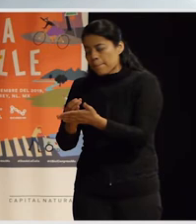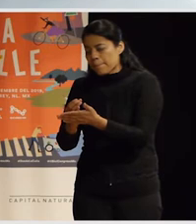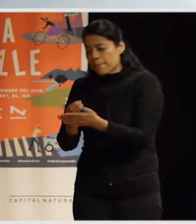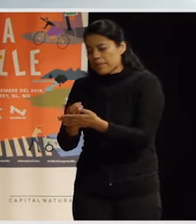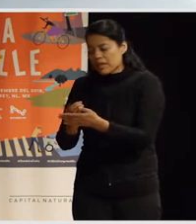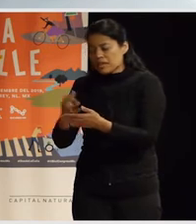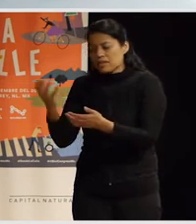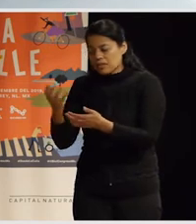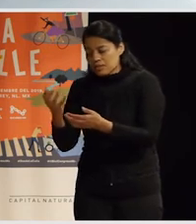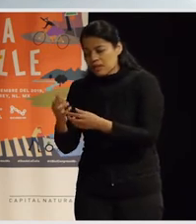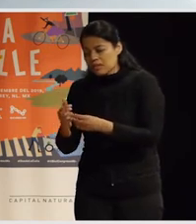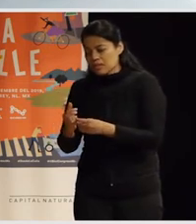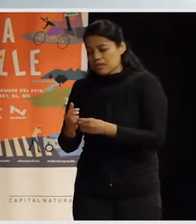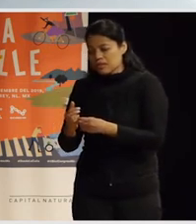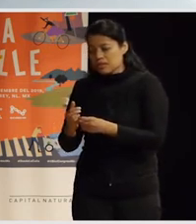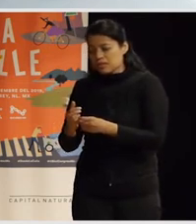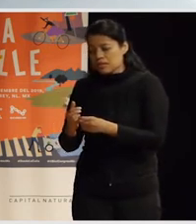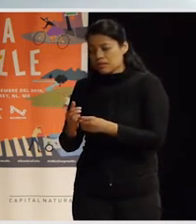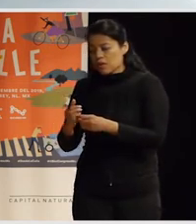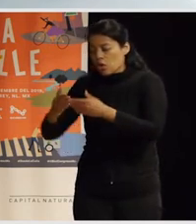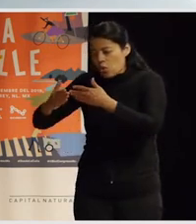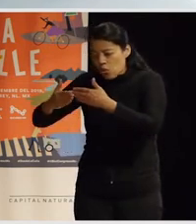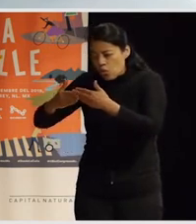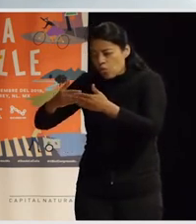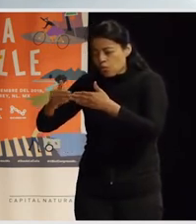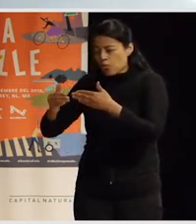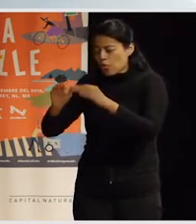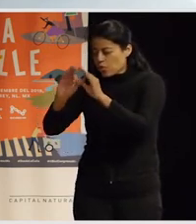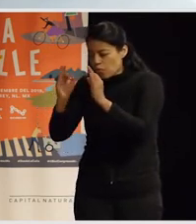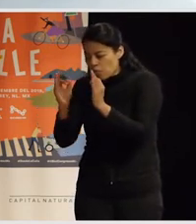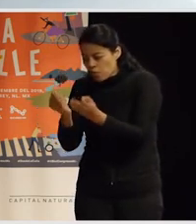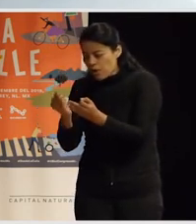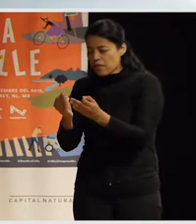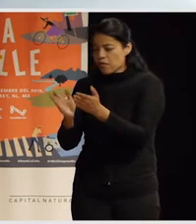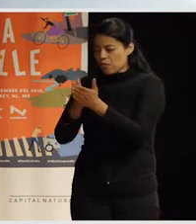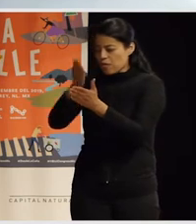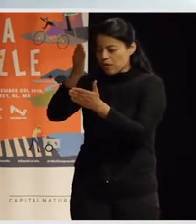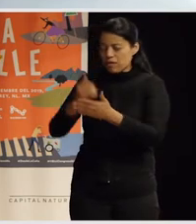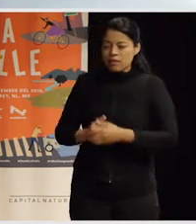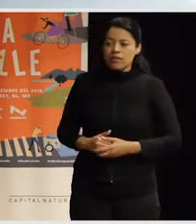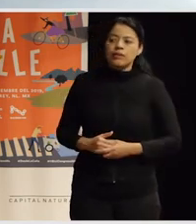evidentemente genera un modelo, o reproduce un modelo, ¿no? Y en nuestro caso,